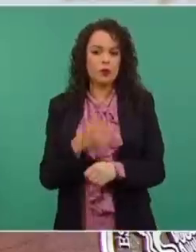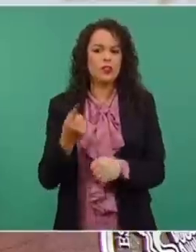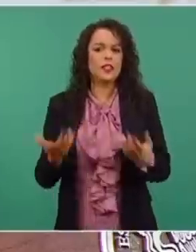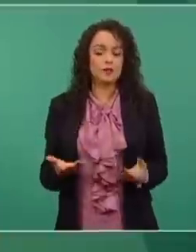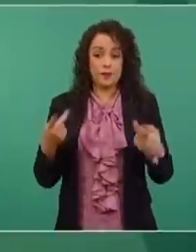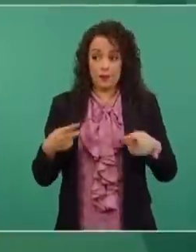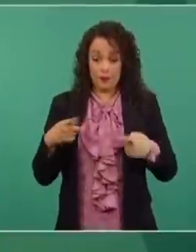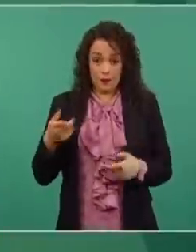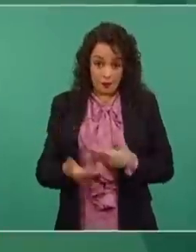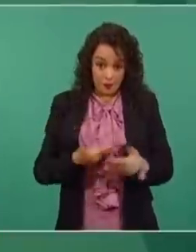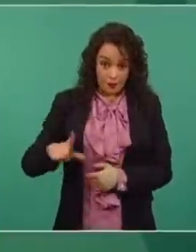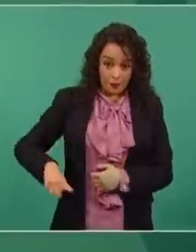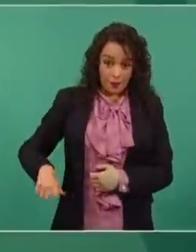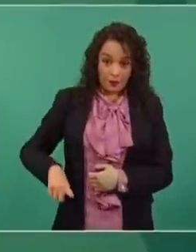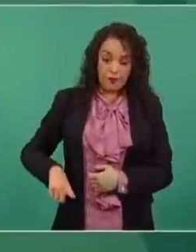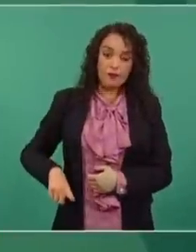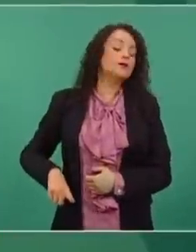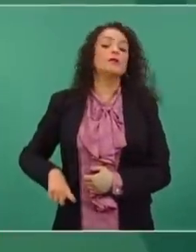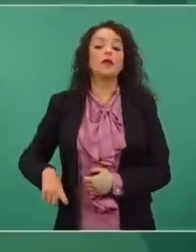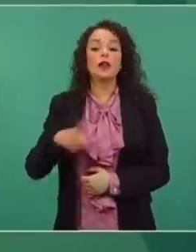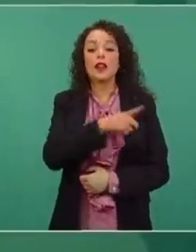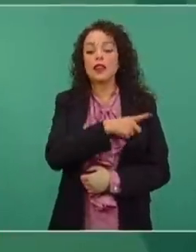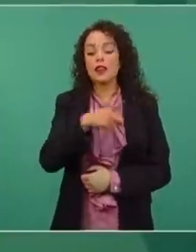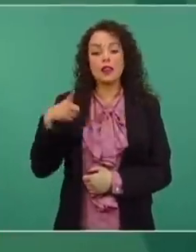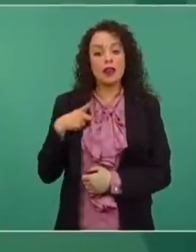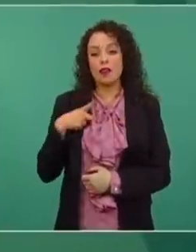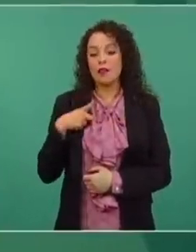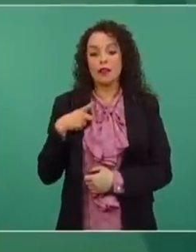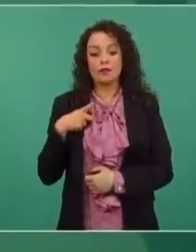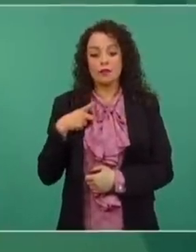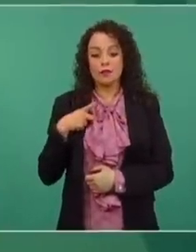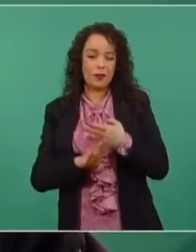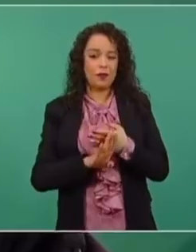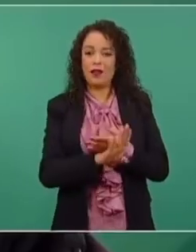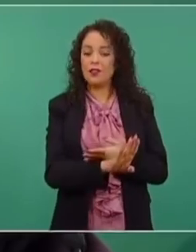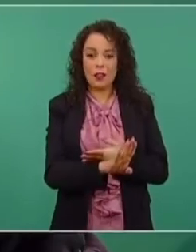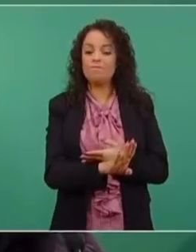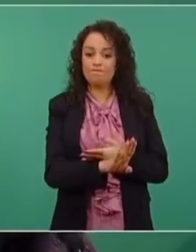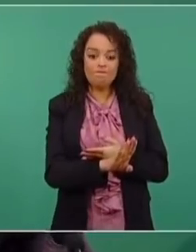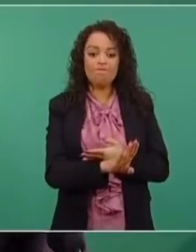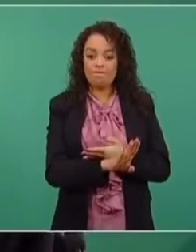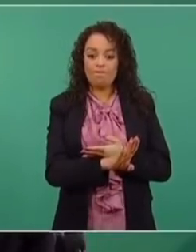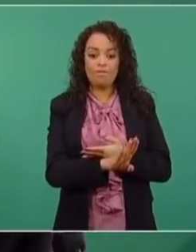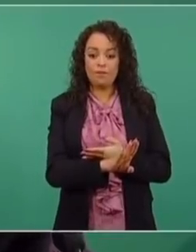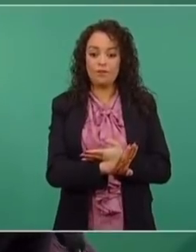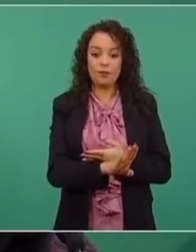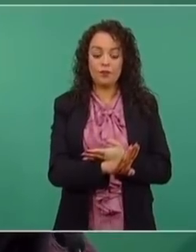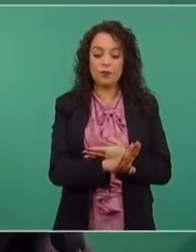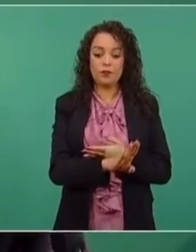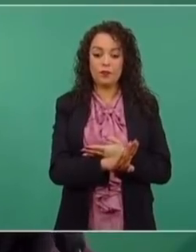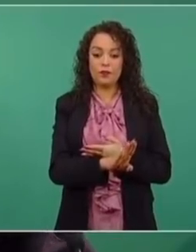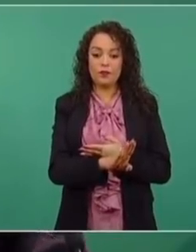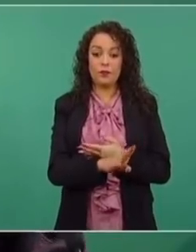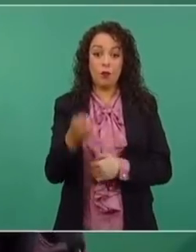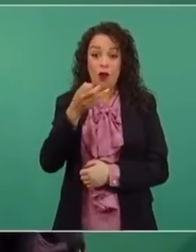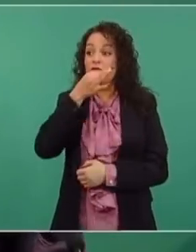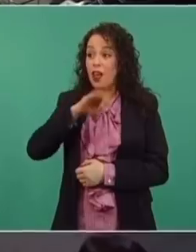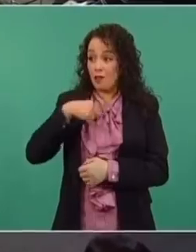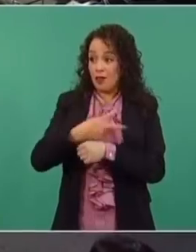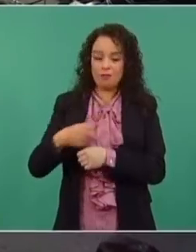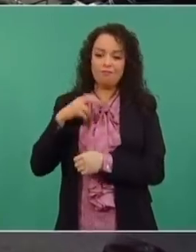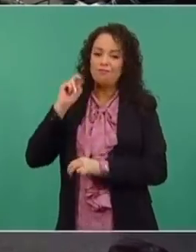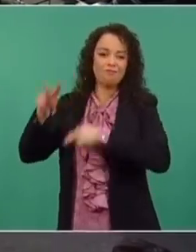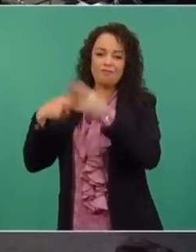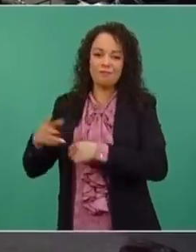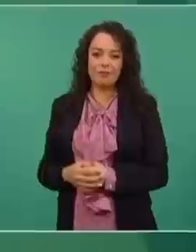el servidor público tiene que evitar ese tipo de situaciones. Yo por eso no voy a eventos sociales. ¿Puedo invitar esta